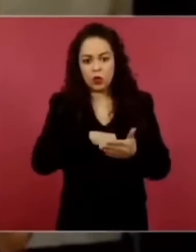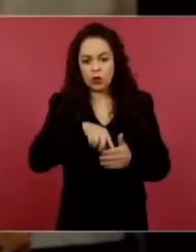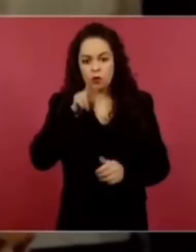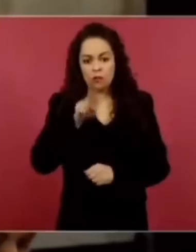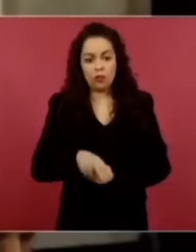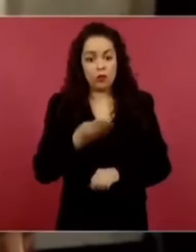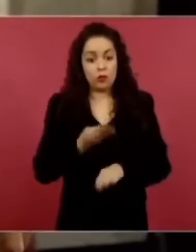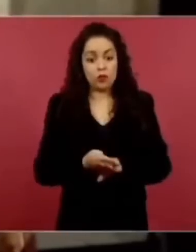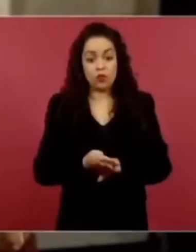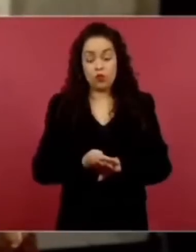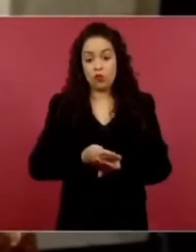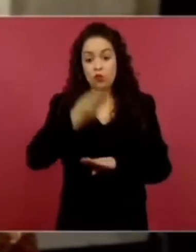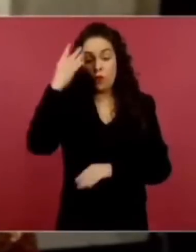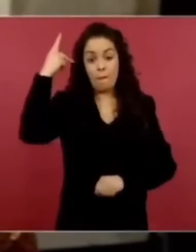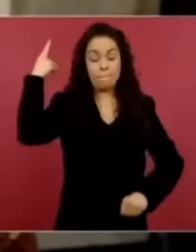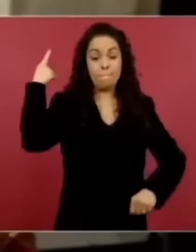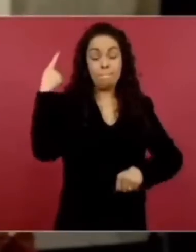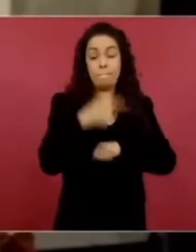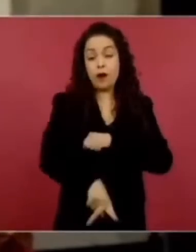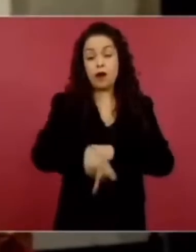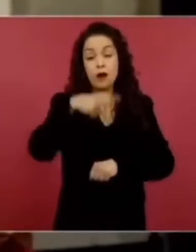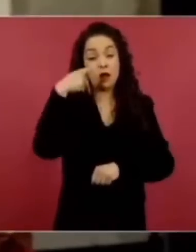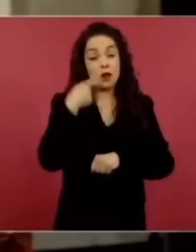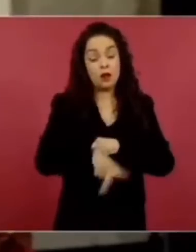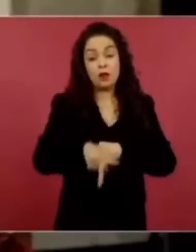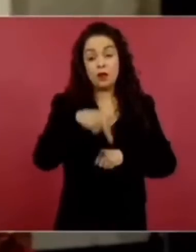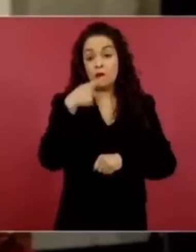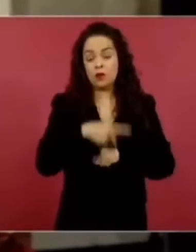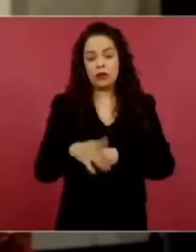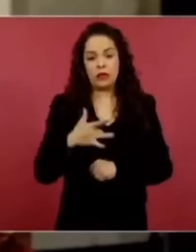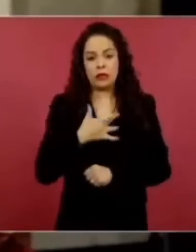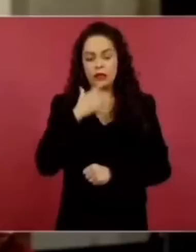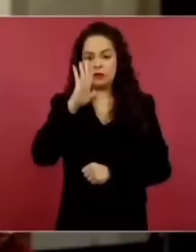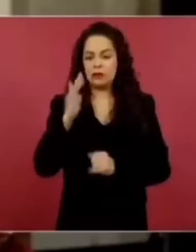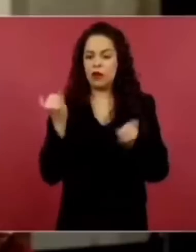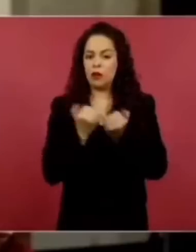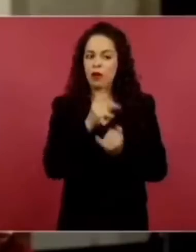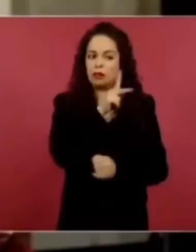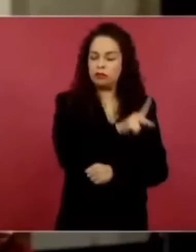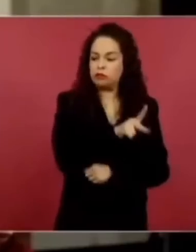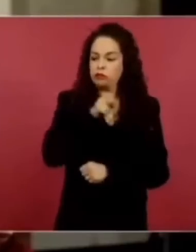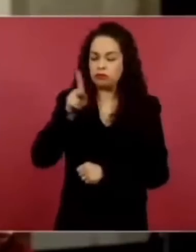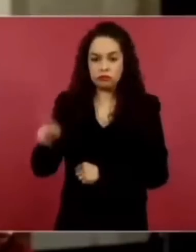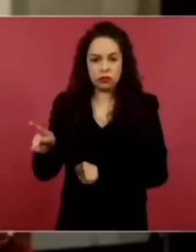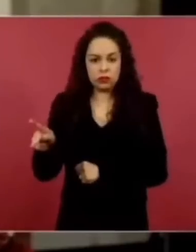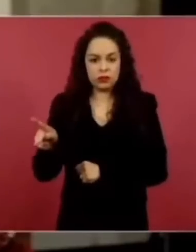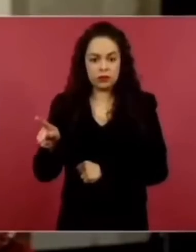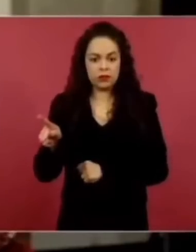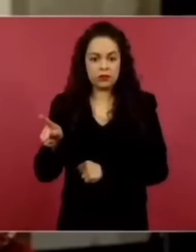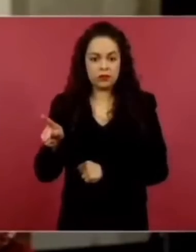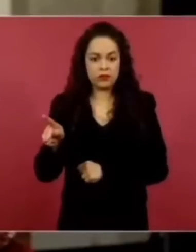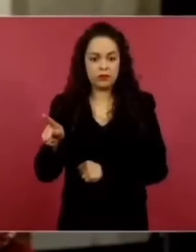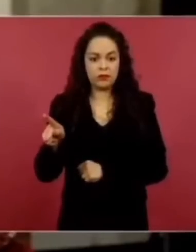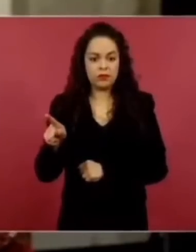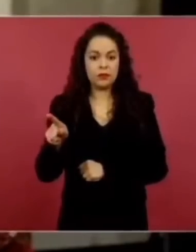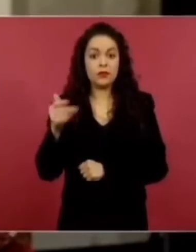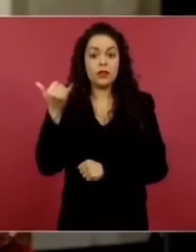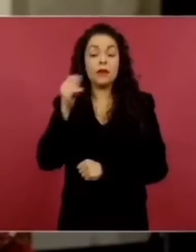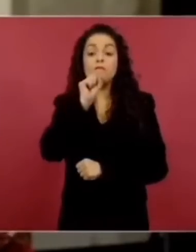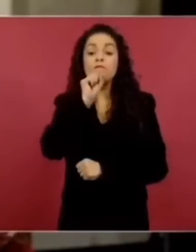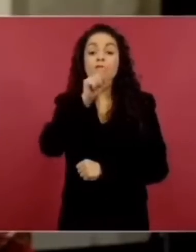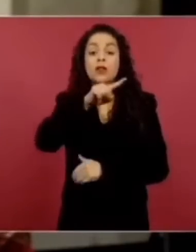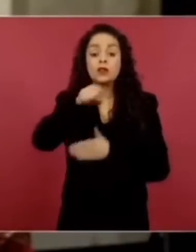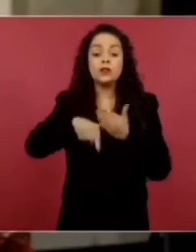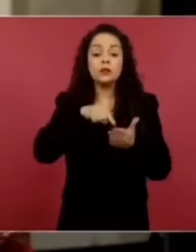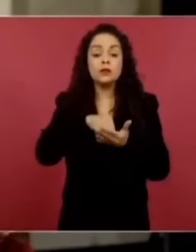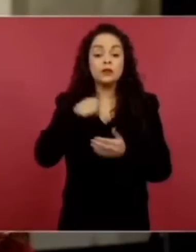verdaderamente tremendos. Y la misma documentación tenemos de la zona Altos, con